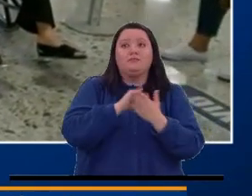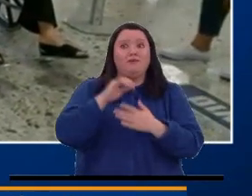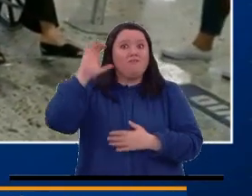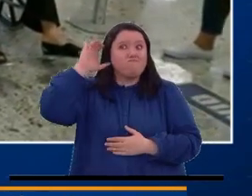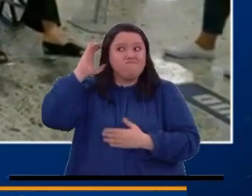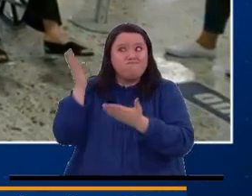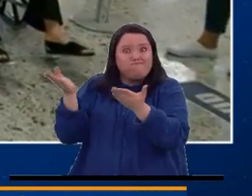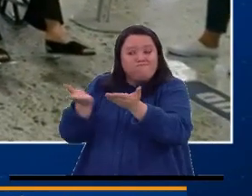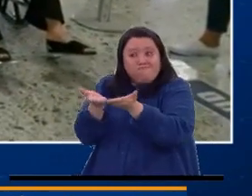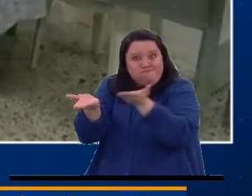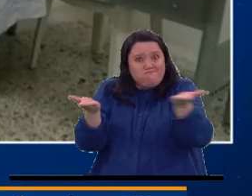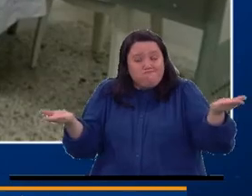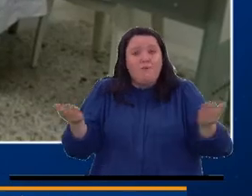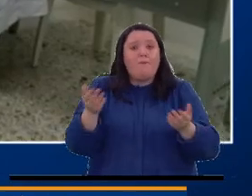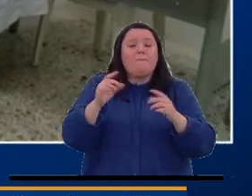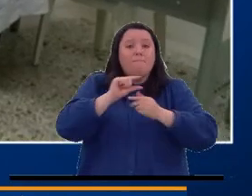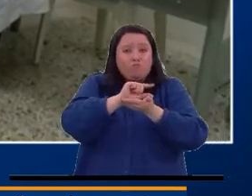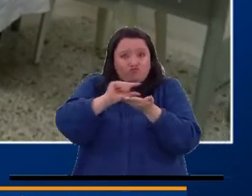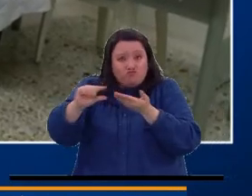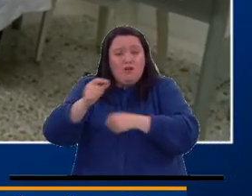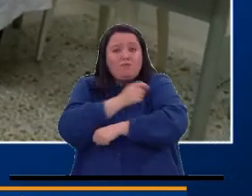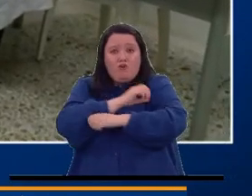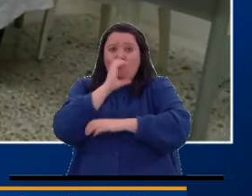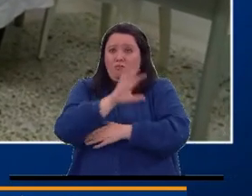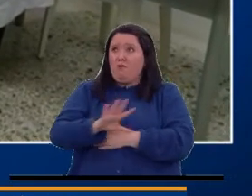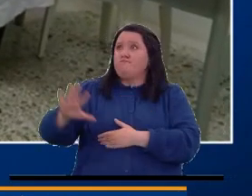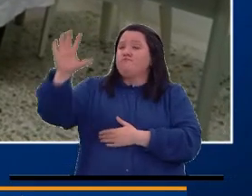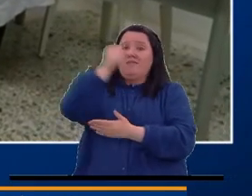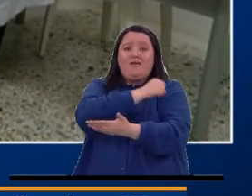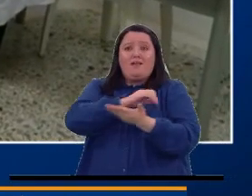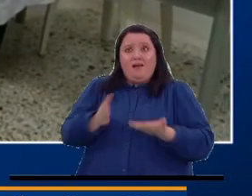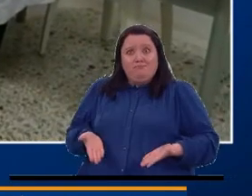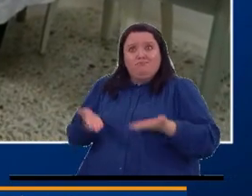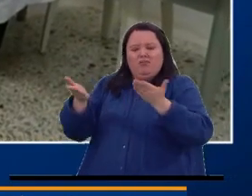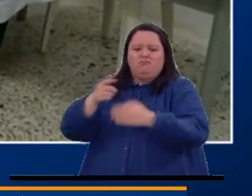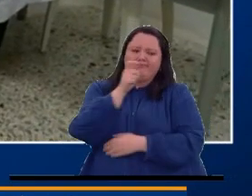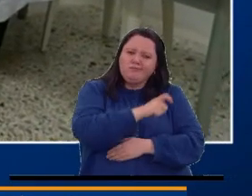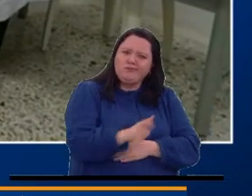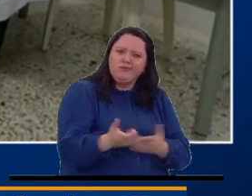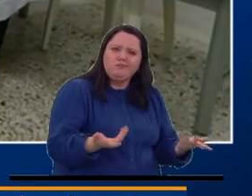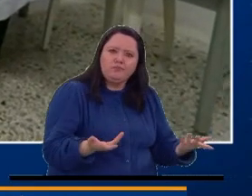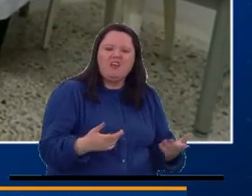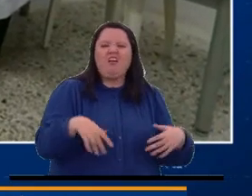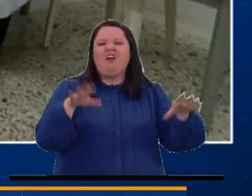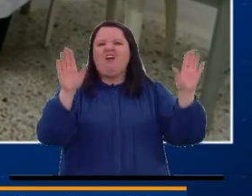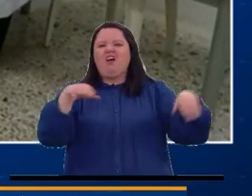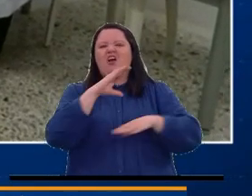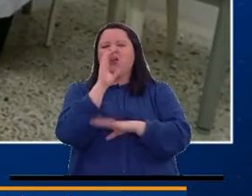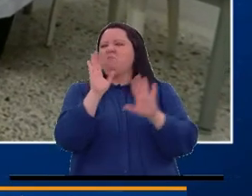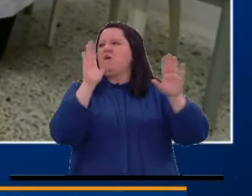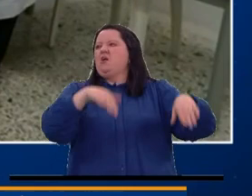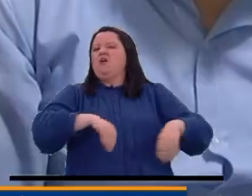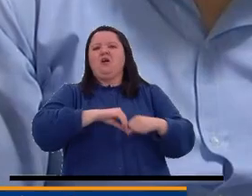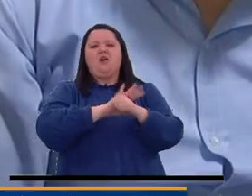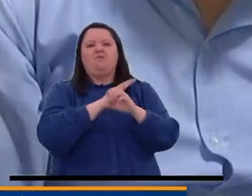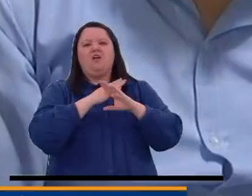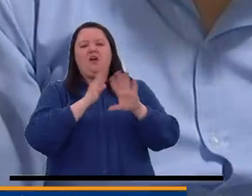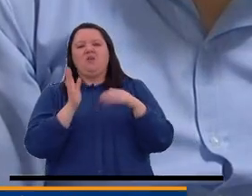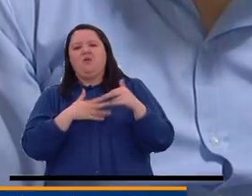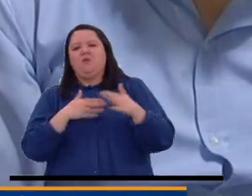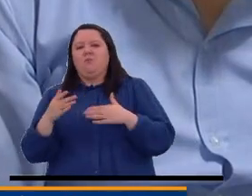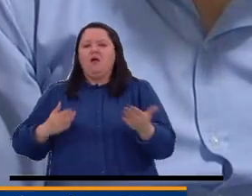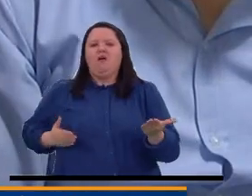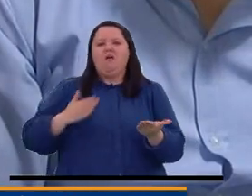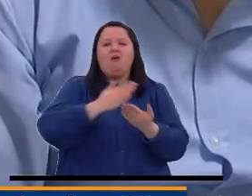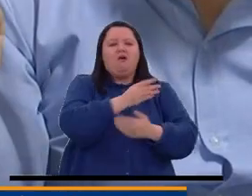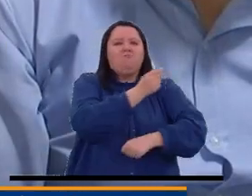disponibilidad de vacunas en todo el país de manera gratuita. Se bajó la guardia en Colombia y los ciudadanos no están yendo